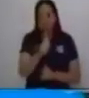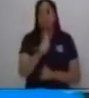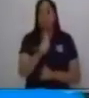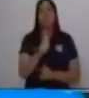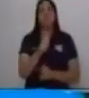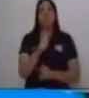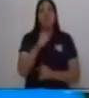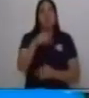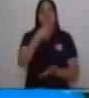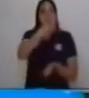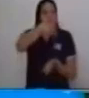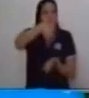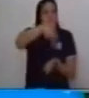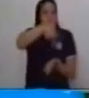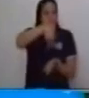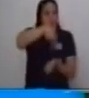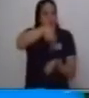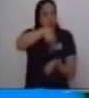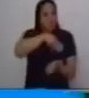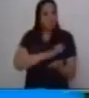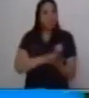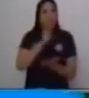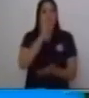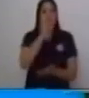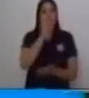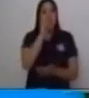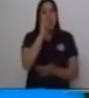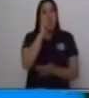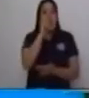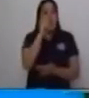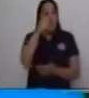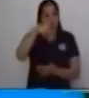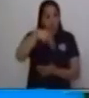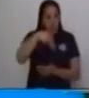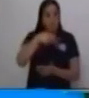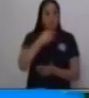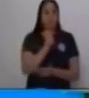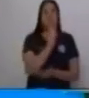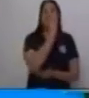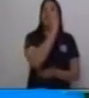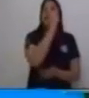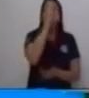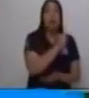bailan y cantan